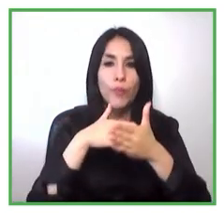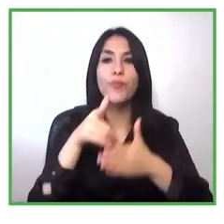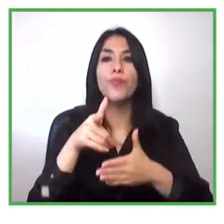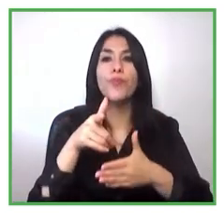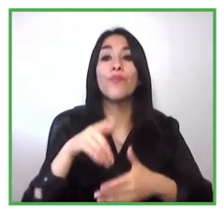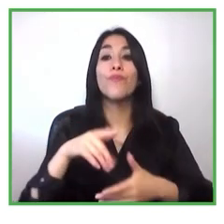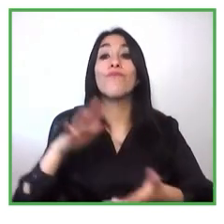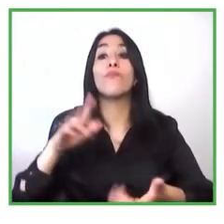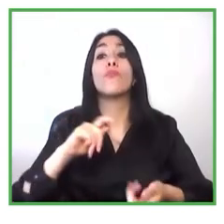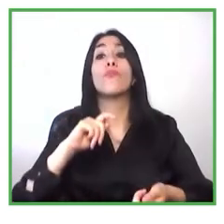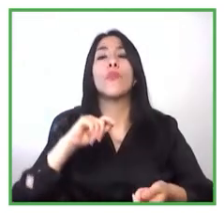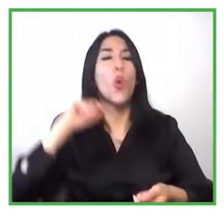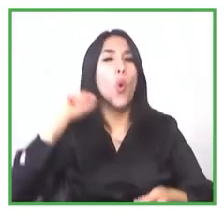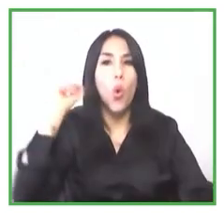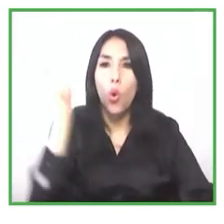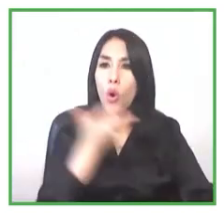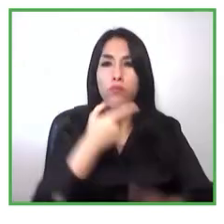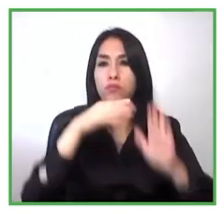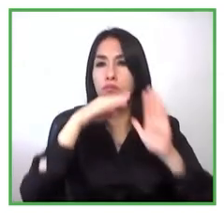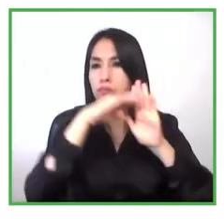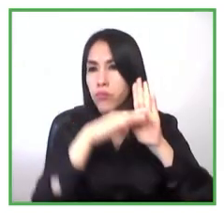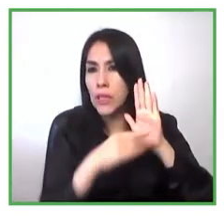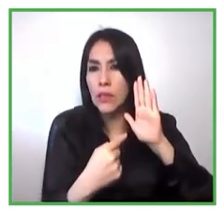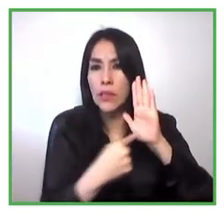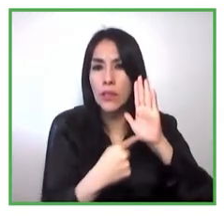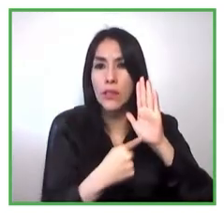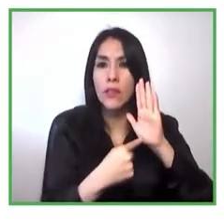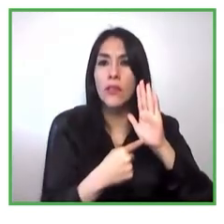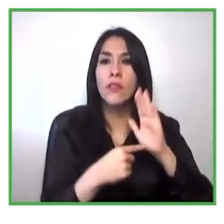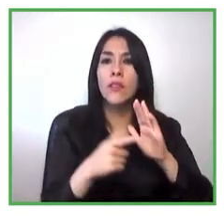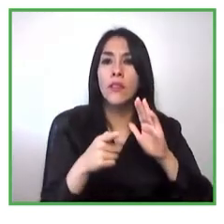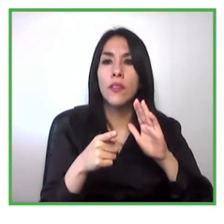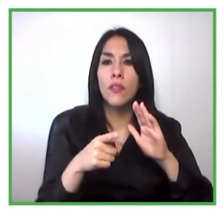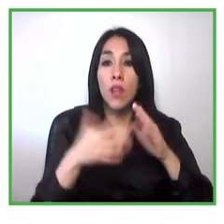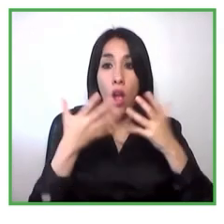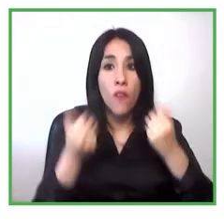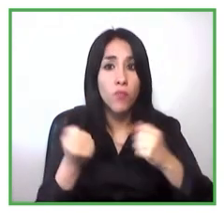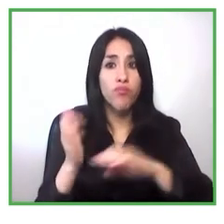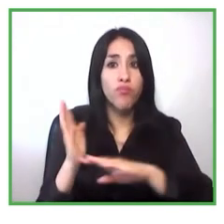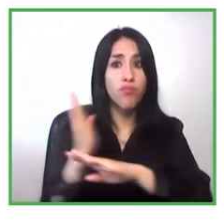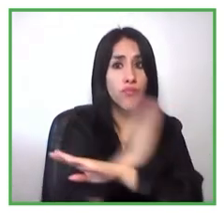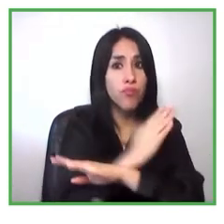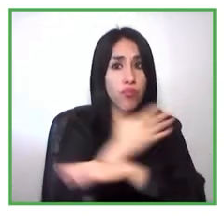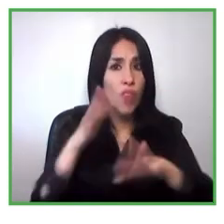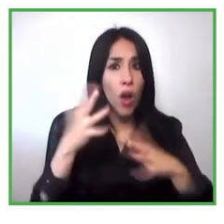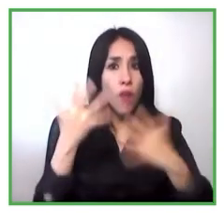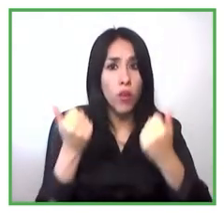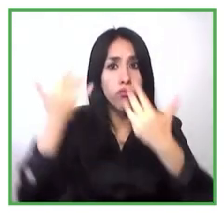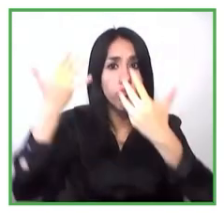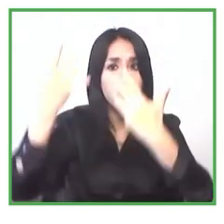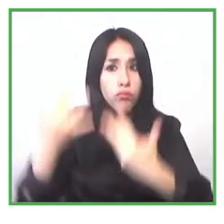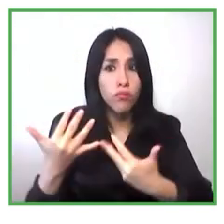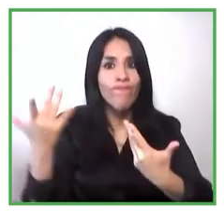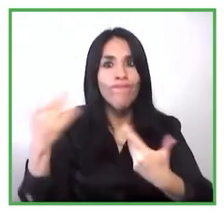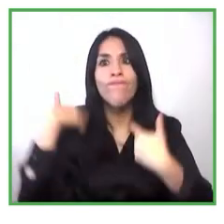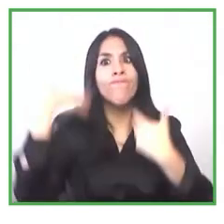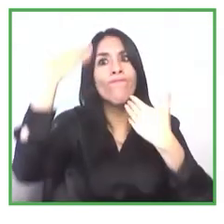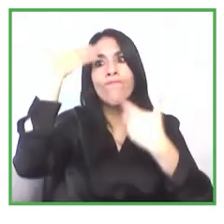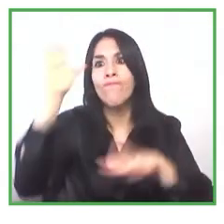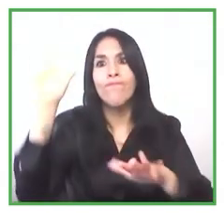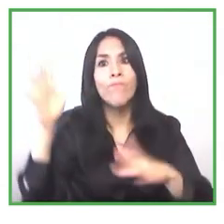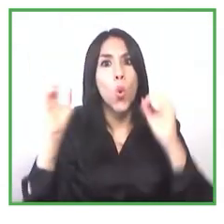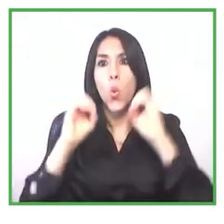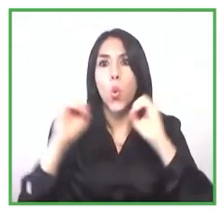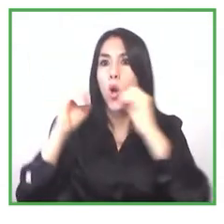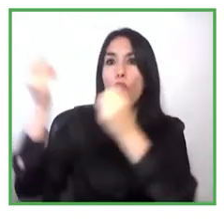beneficiarios de este tipo de proyectos y ahí es la primera barrera que uno se encuentra como lo sorteamos nosotros en el marco del proyecto pues haciendo